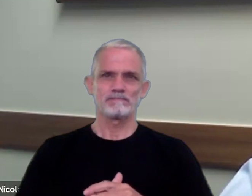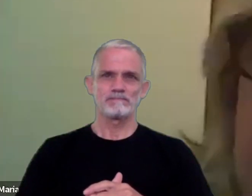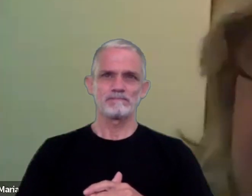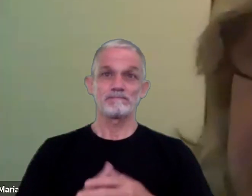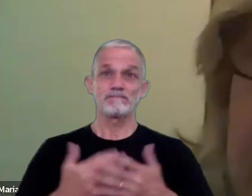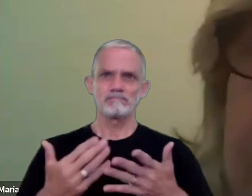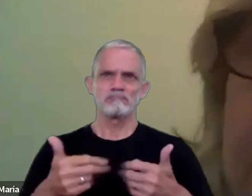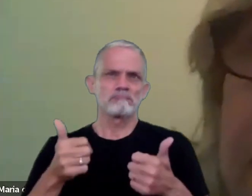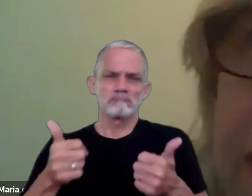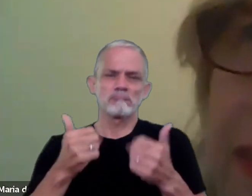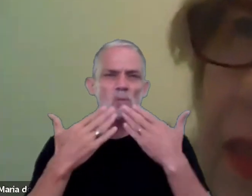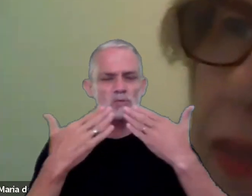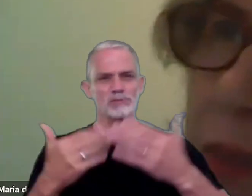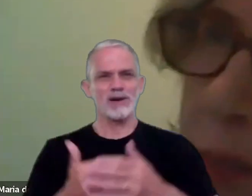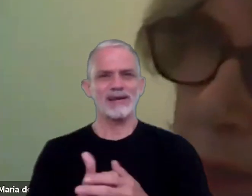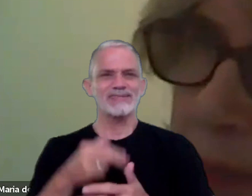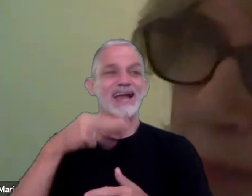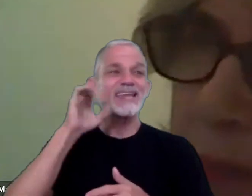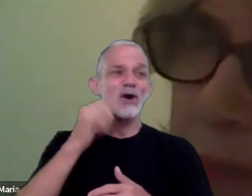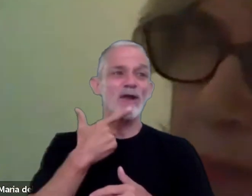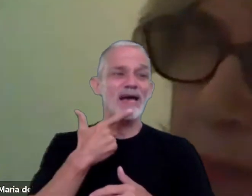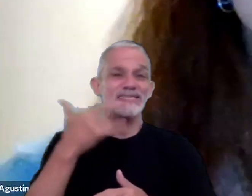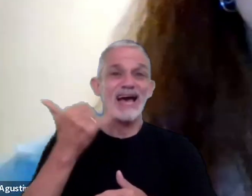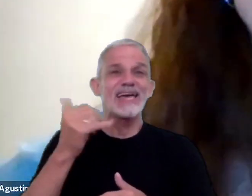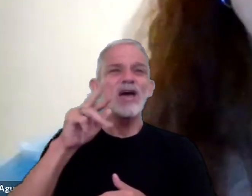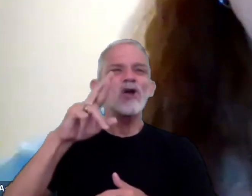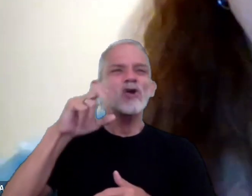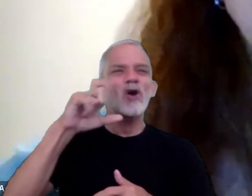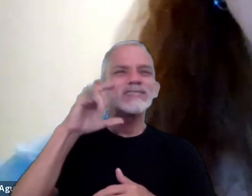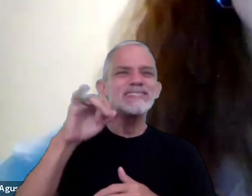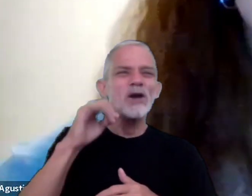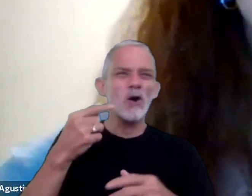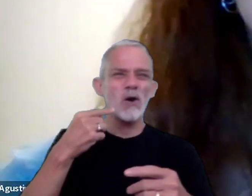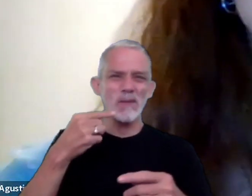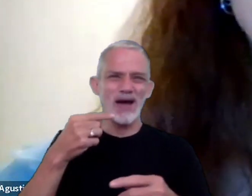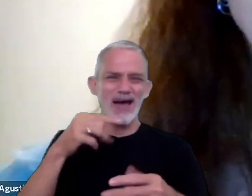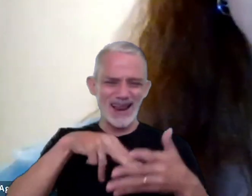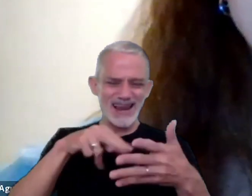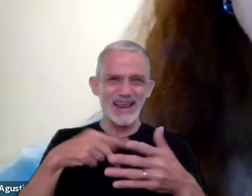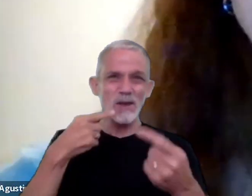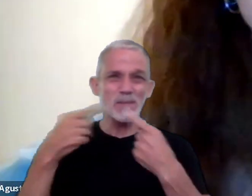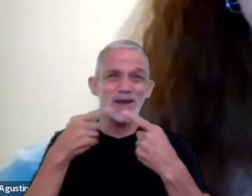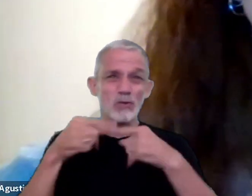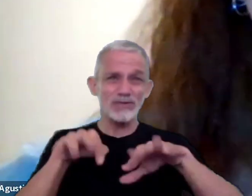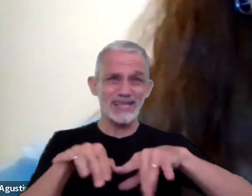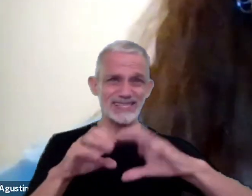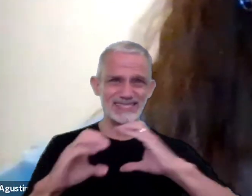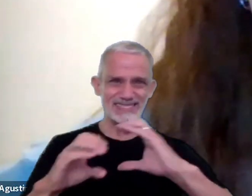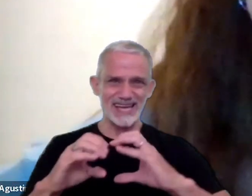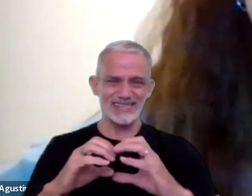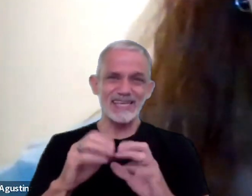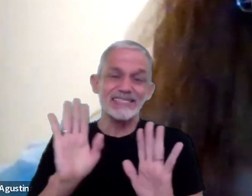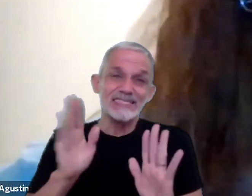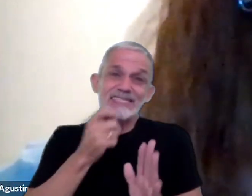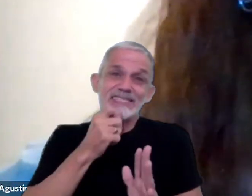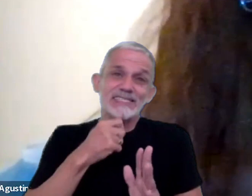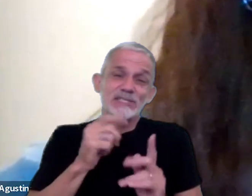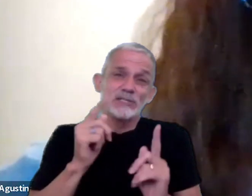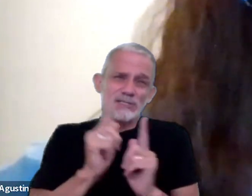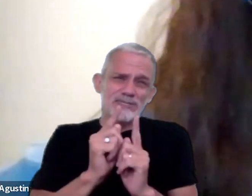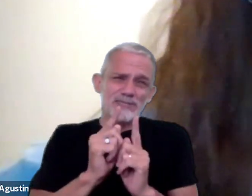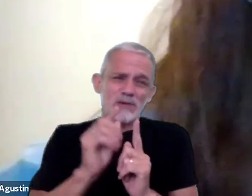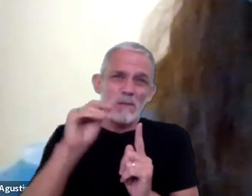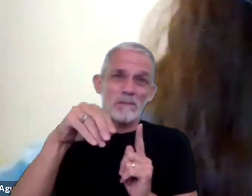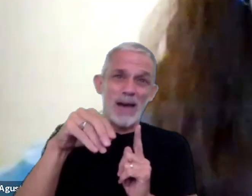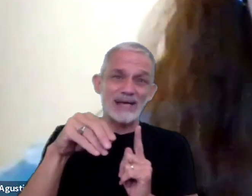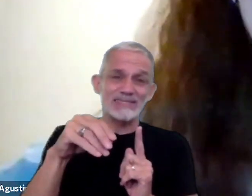excelente muchísimas gracias Nicolás ahí Rocío te va a leer unas preguntitas que llegaron a través del chat si nos das unos minutitos más